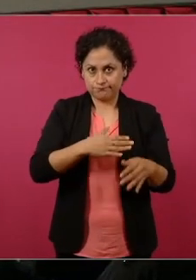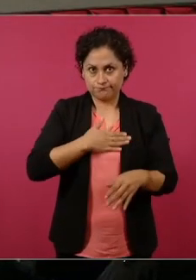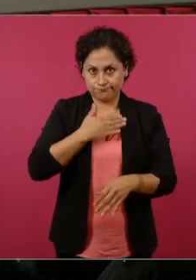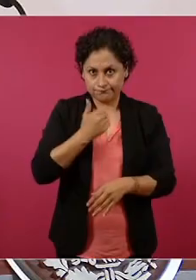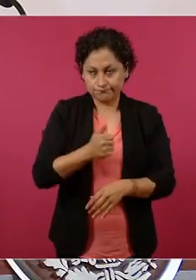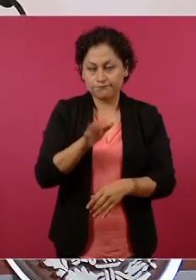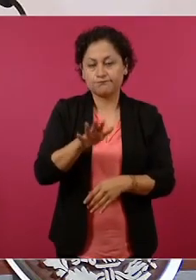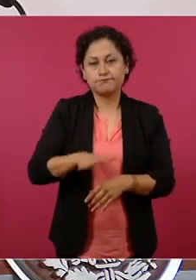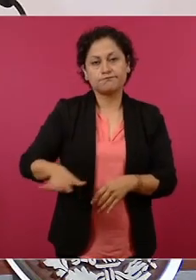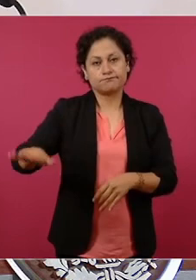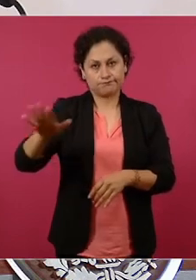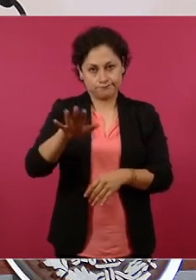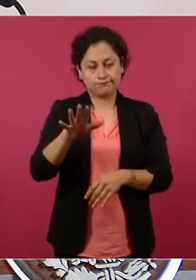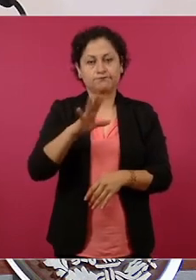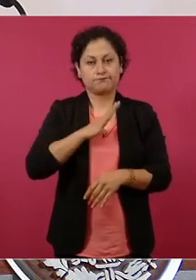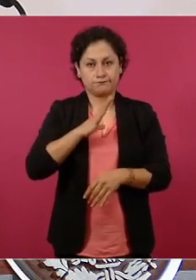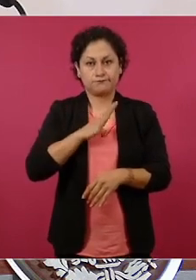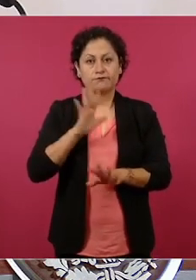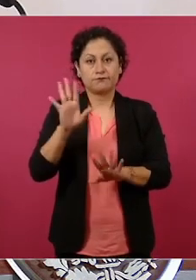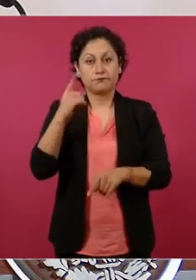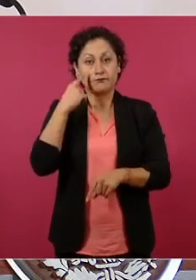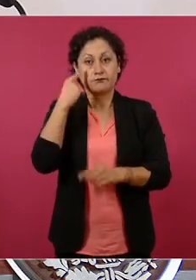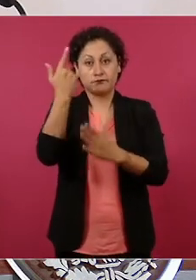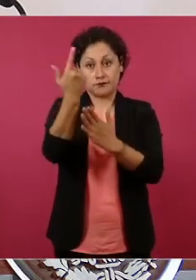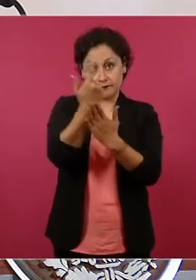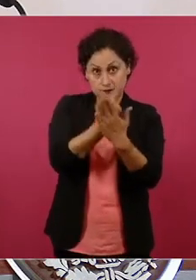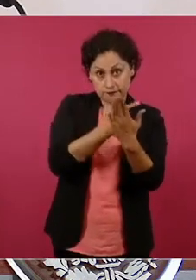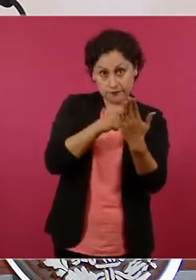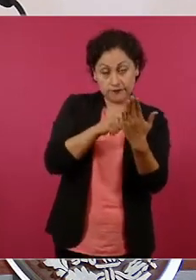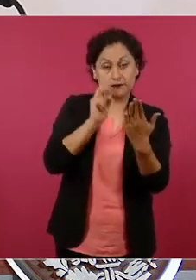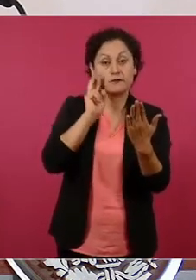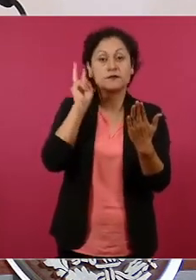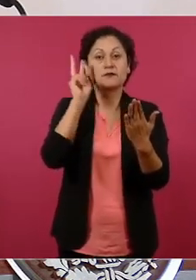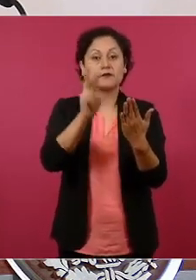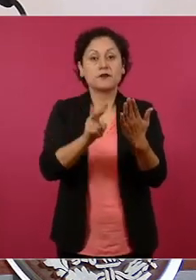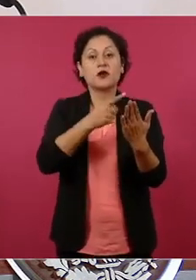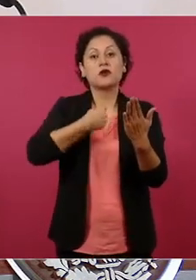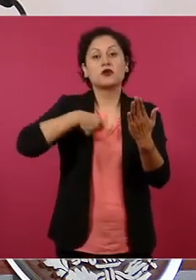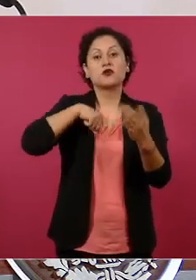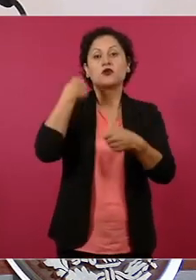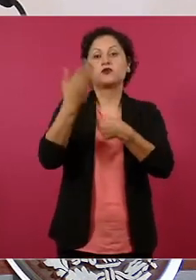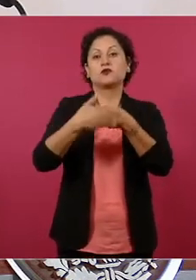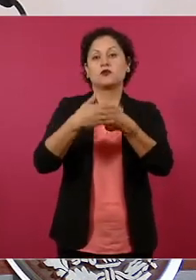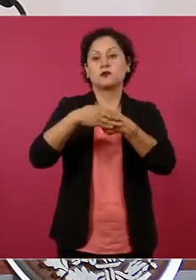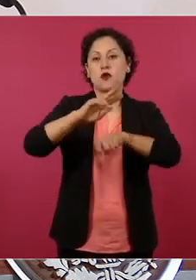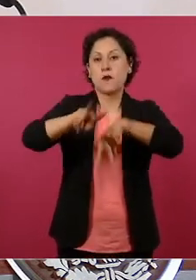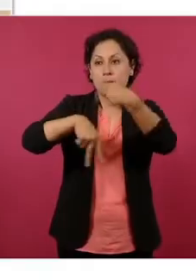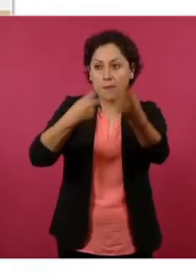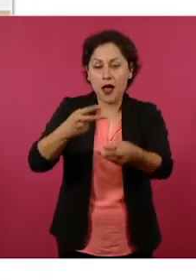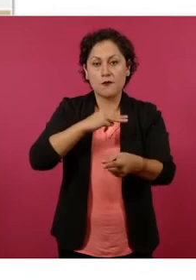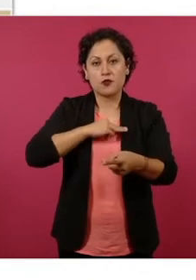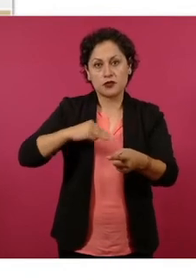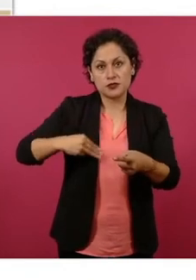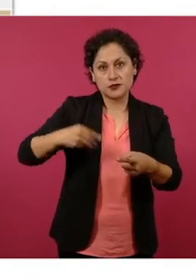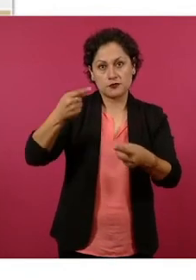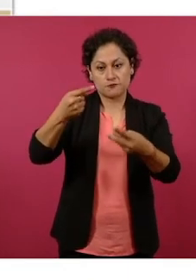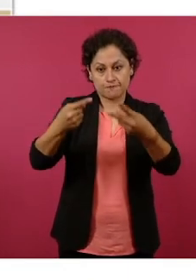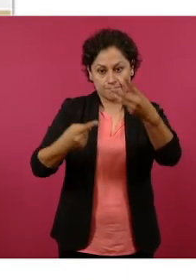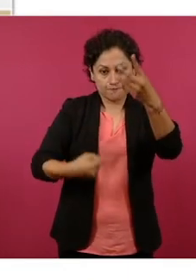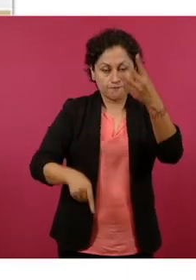que se ve aquí en el municipio de Padilla, de Hidalgo, Mainero,